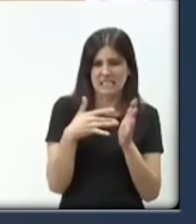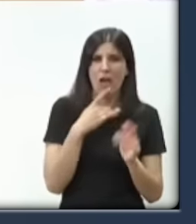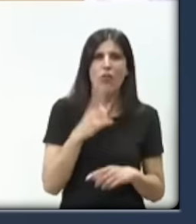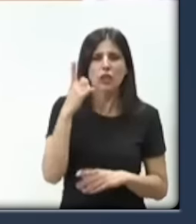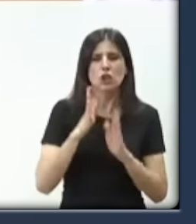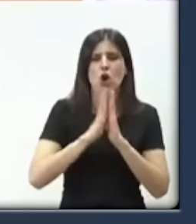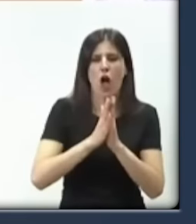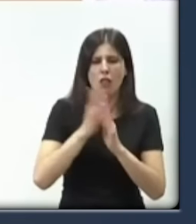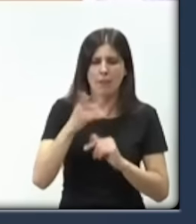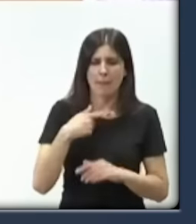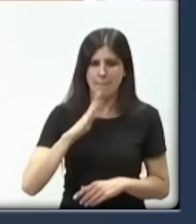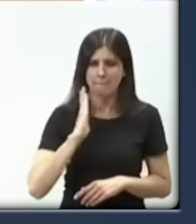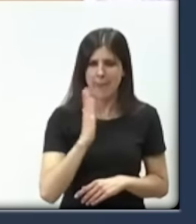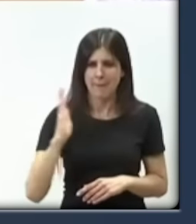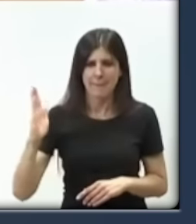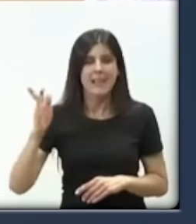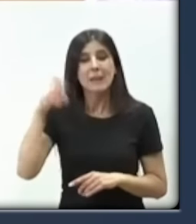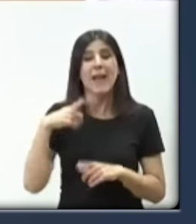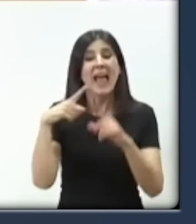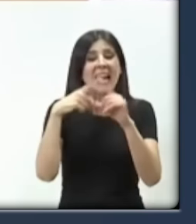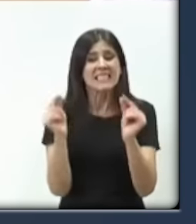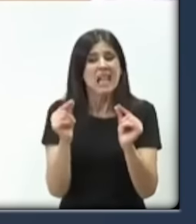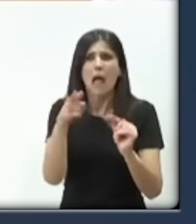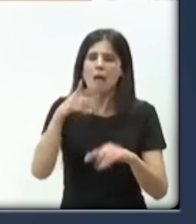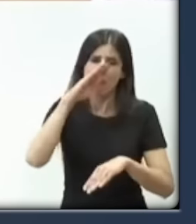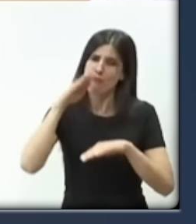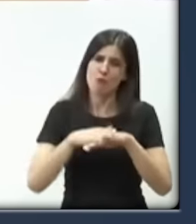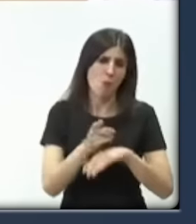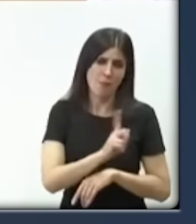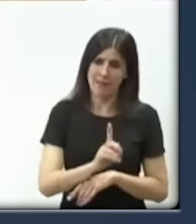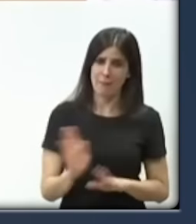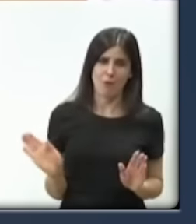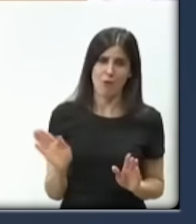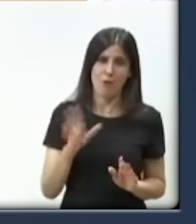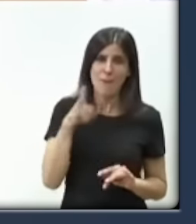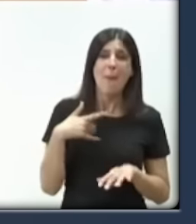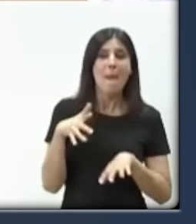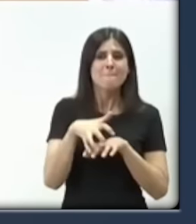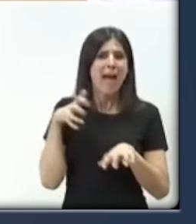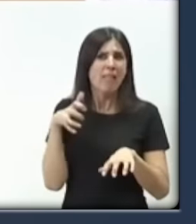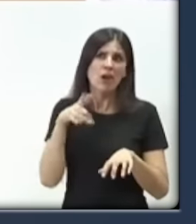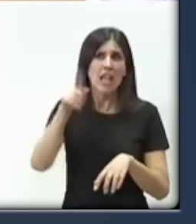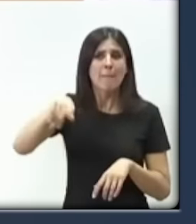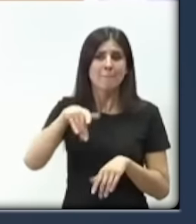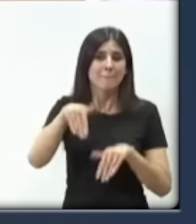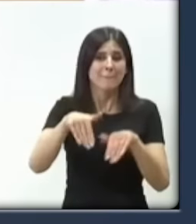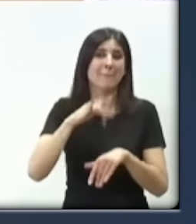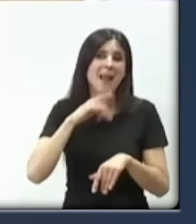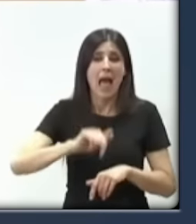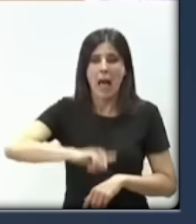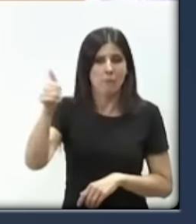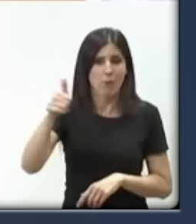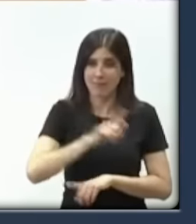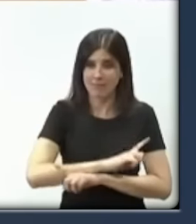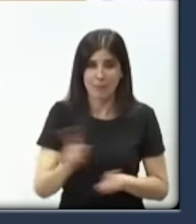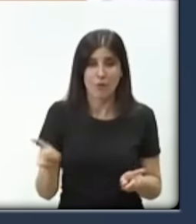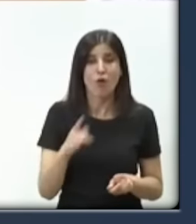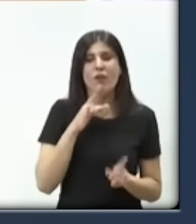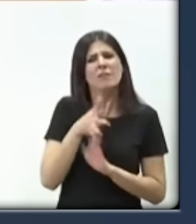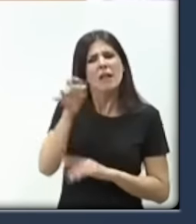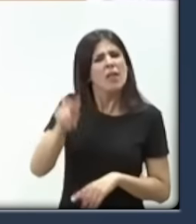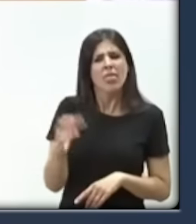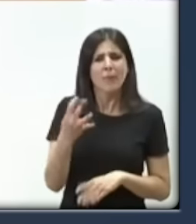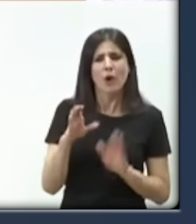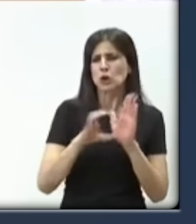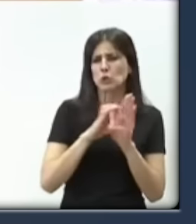incumplirán con los señores de Esquerra porque no tienen la mayoría para poderlo aprobar. Y señora Montero, cumpla la